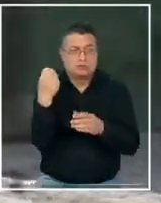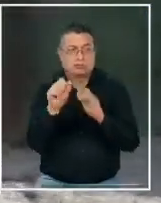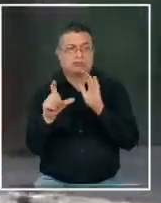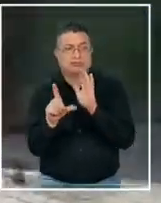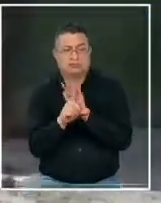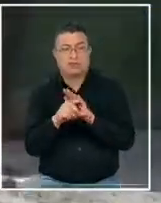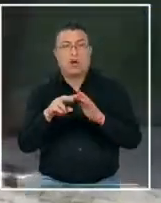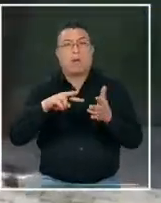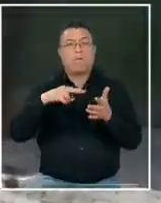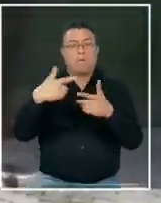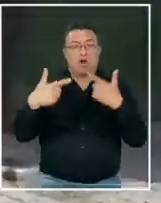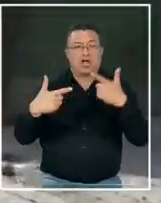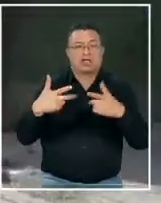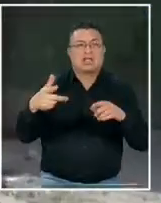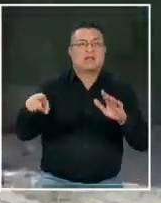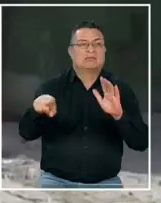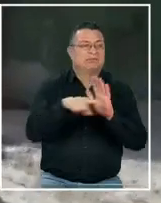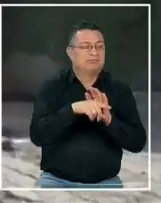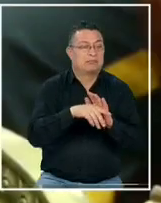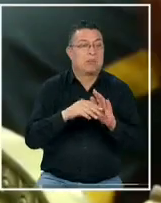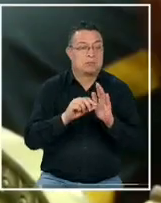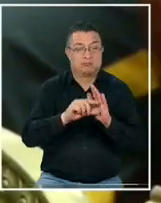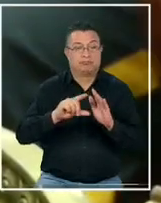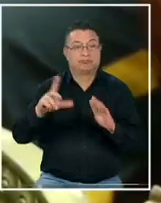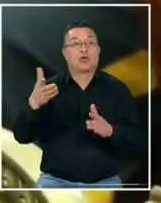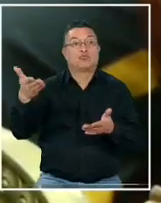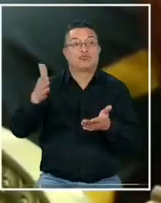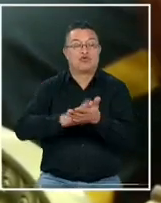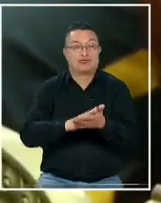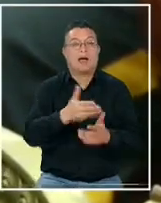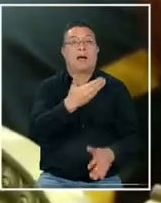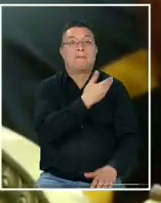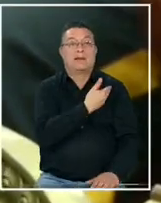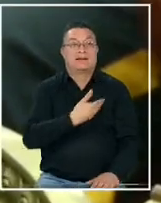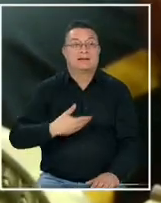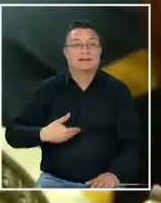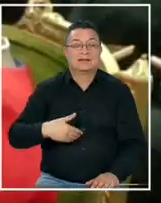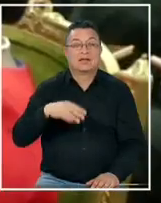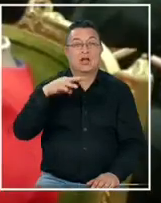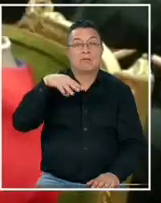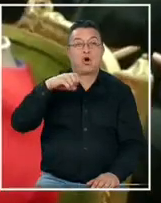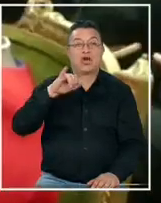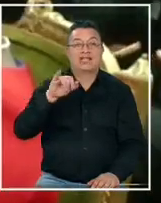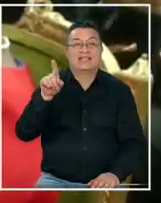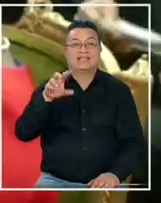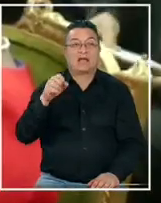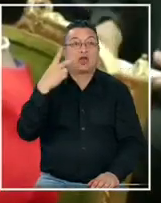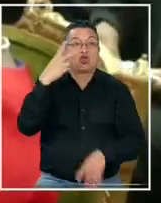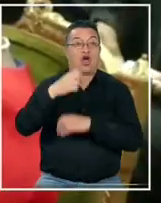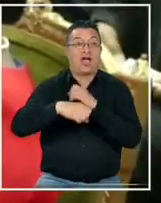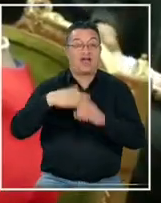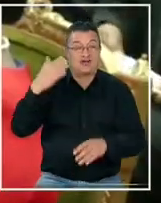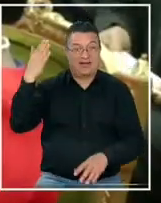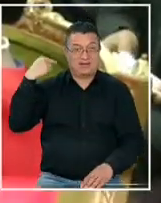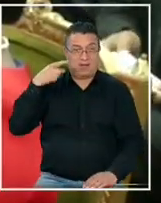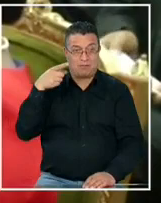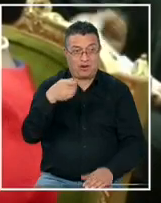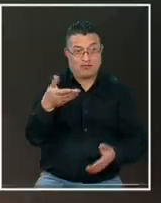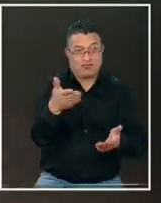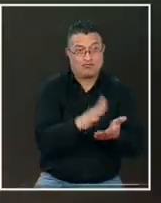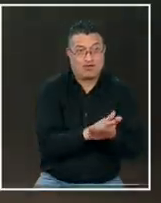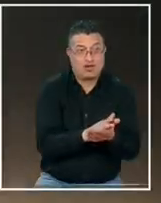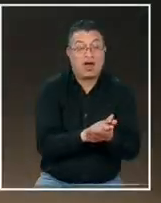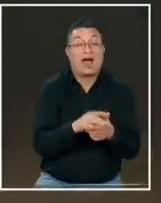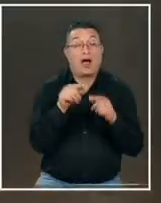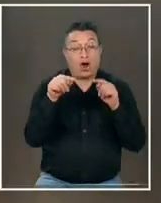fragilidad política acrecentados desde el asesinato del presidente Jovenel Moïse hace casi dos años tanto es